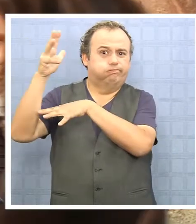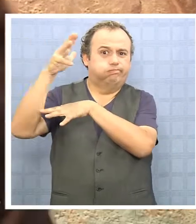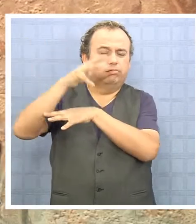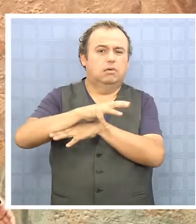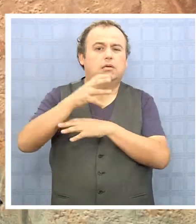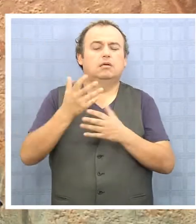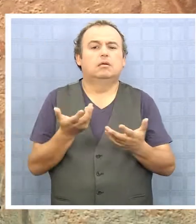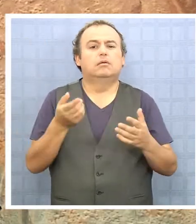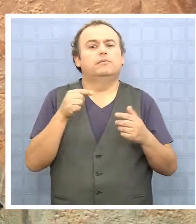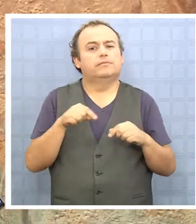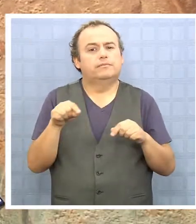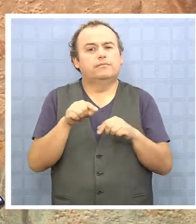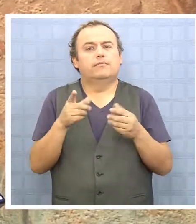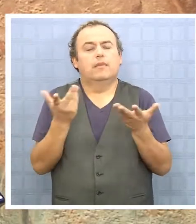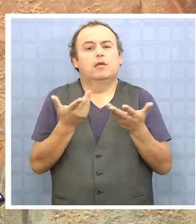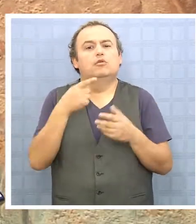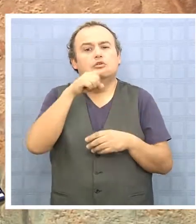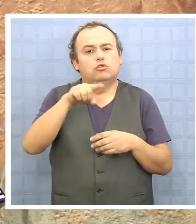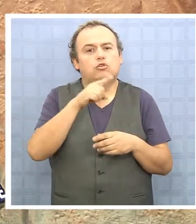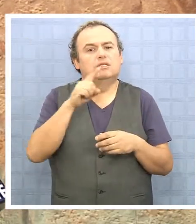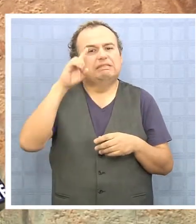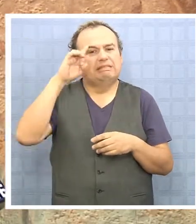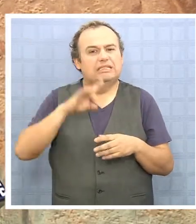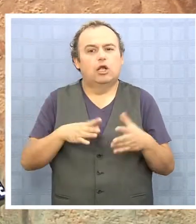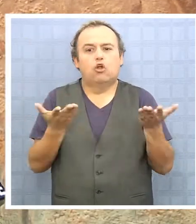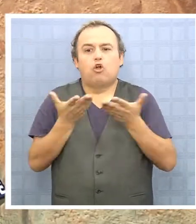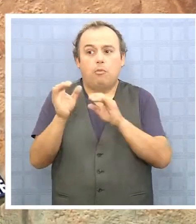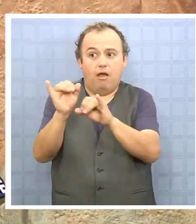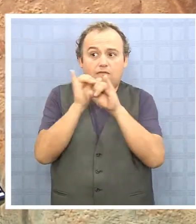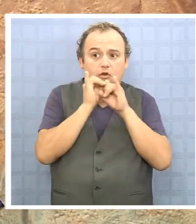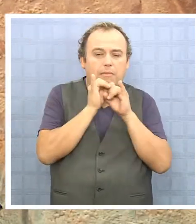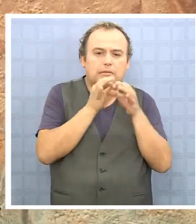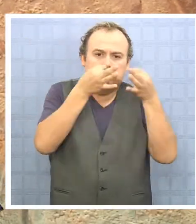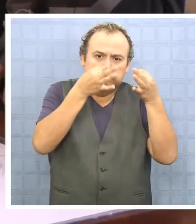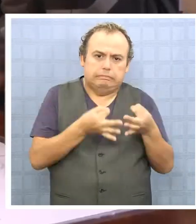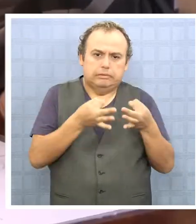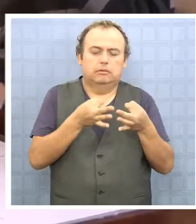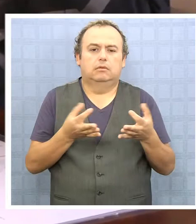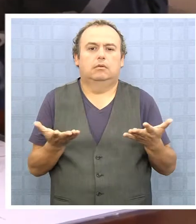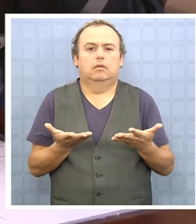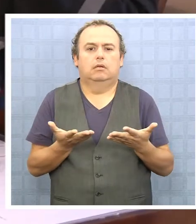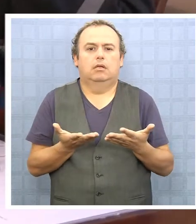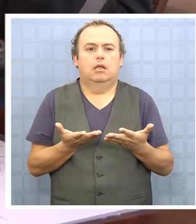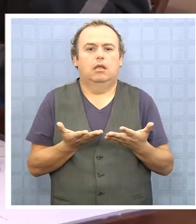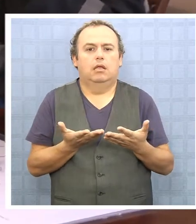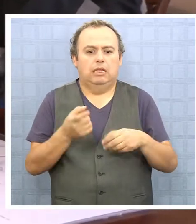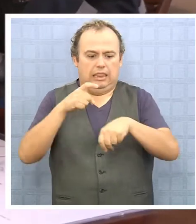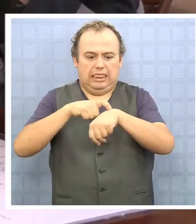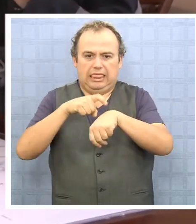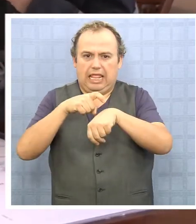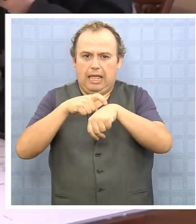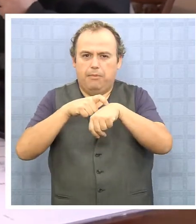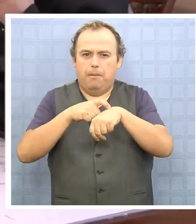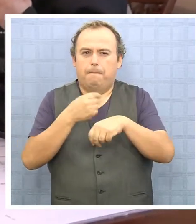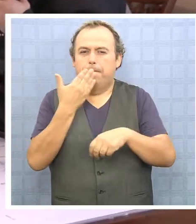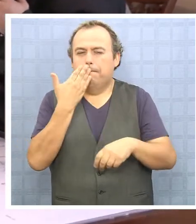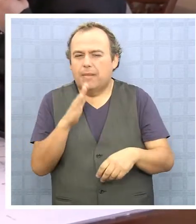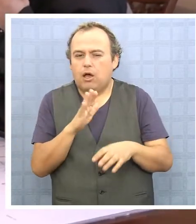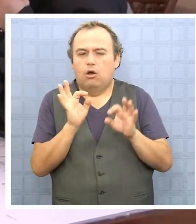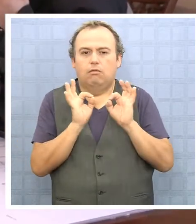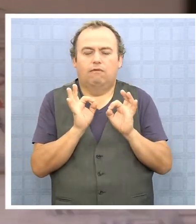La idea es que sepamos conducir la información como corresponde, de la manera más óptima posible,